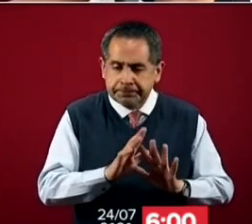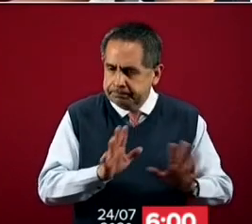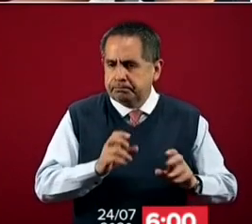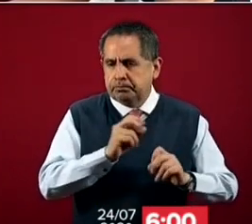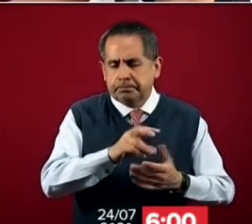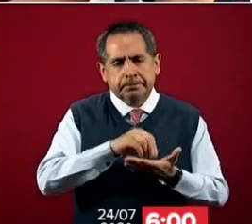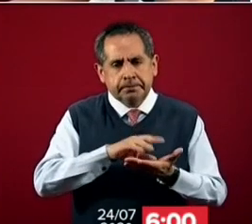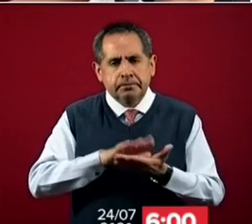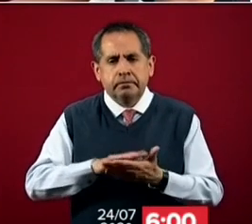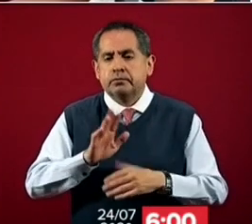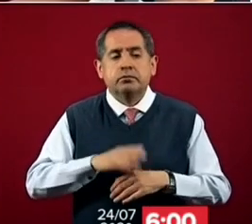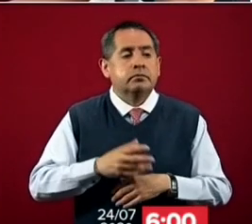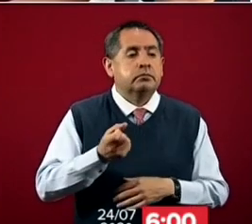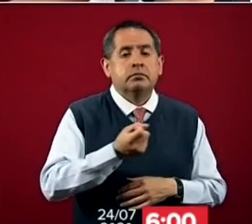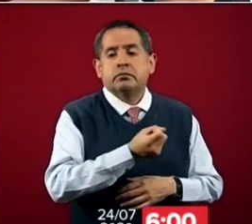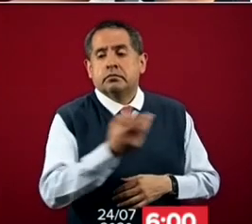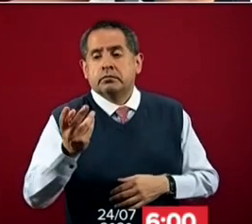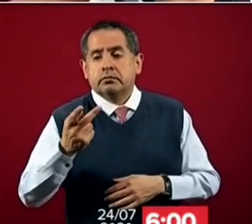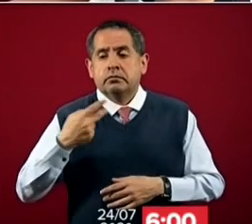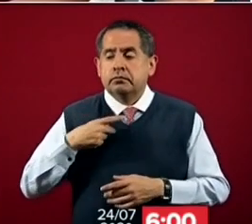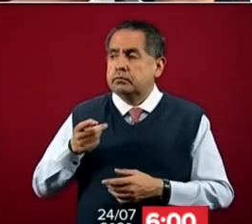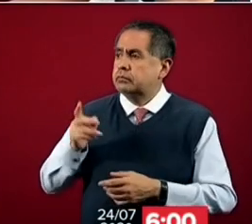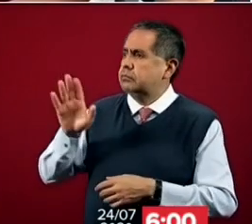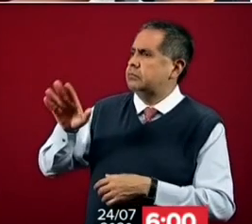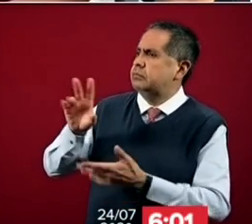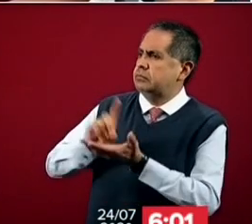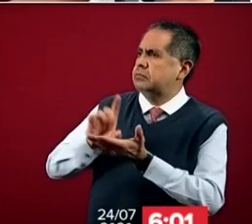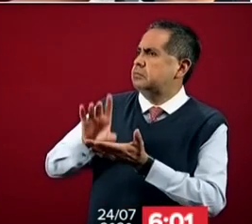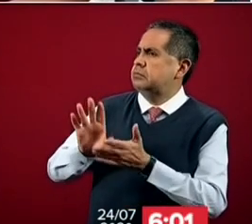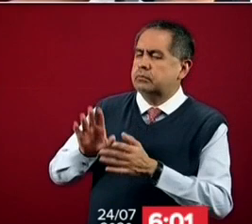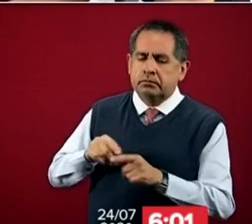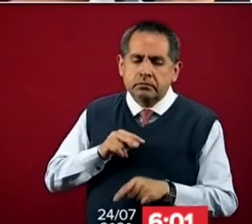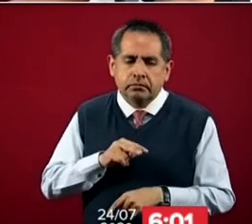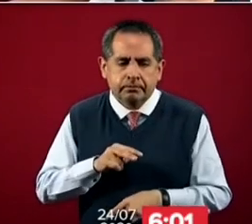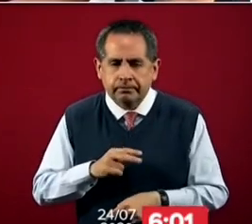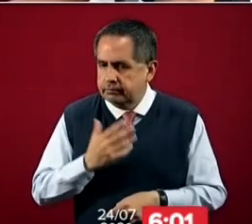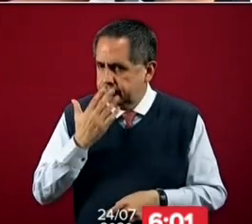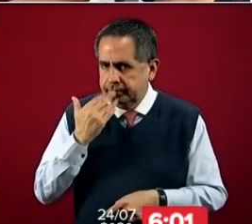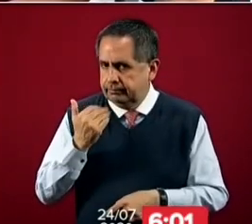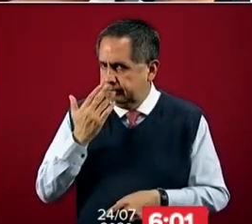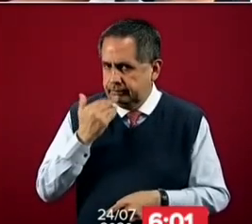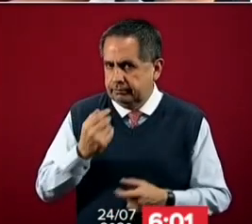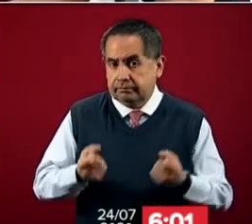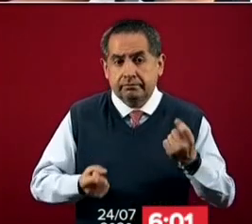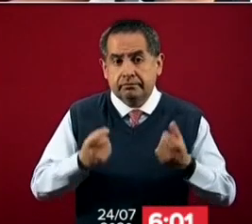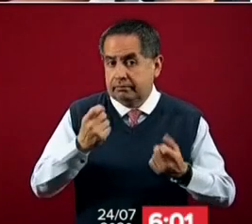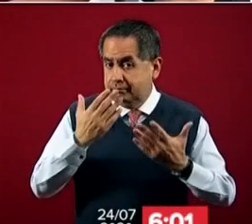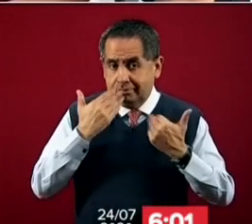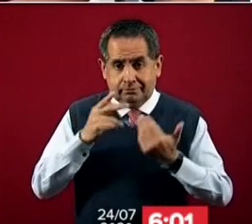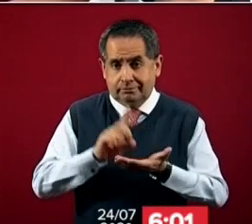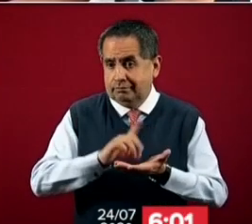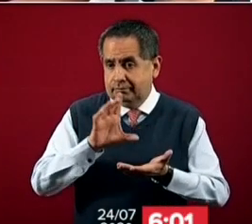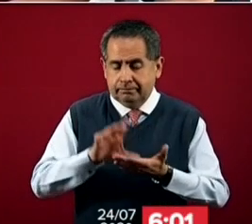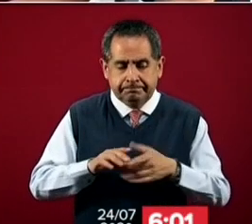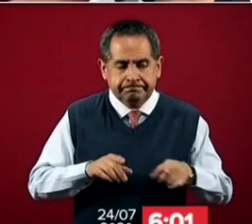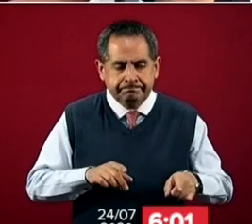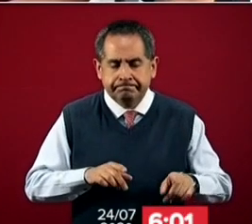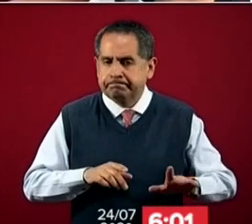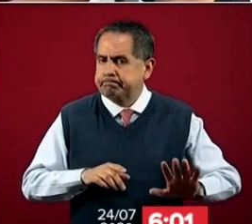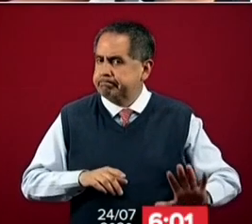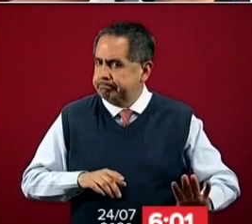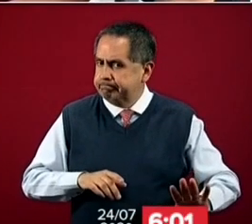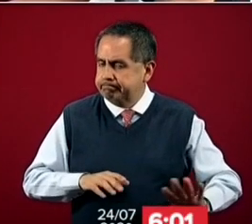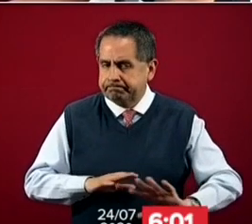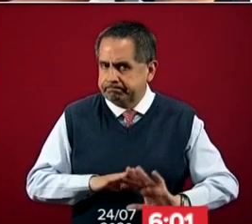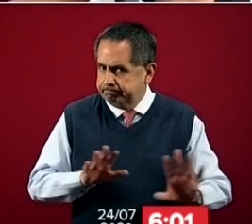se anotaron en el censo, pero que no necesariamente tienen una discapacidad y que ese ha sido como el